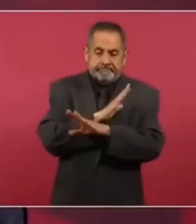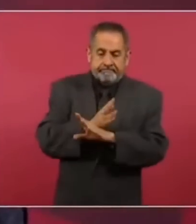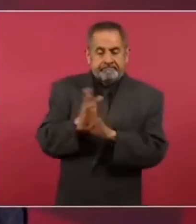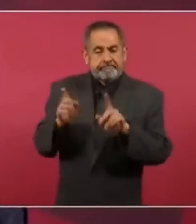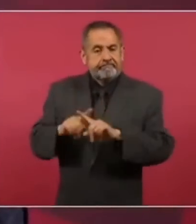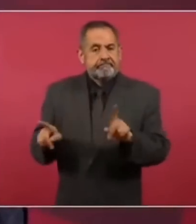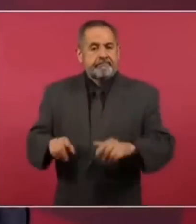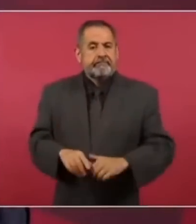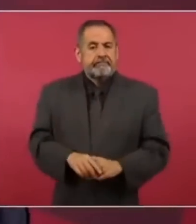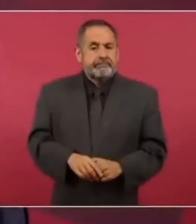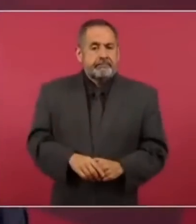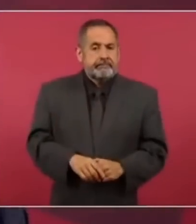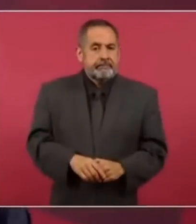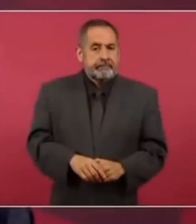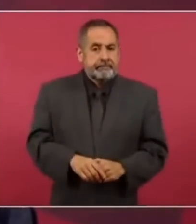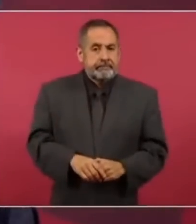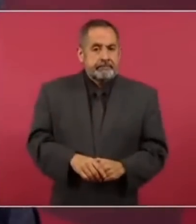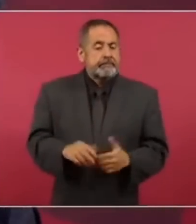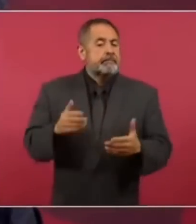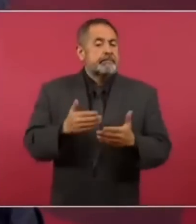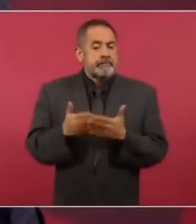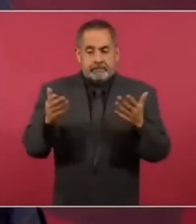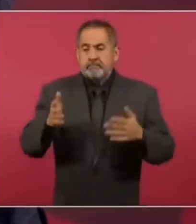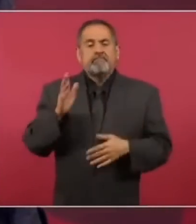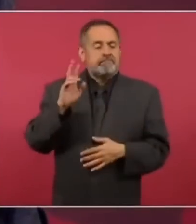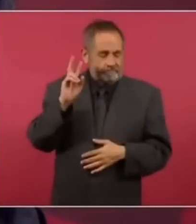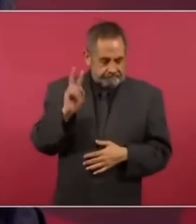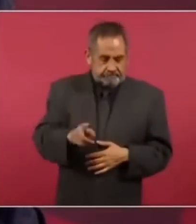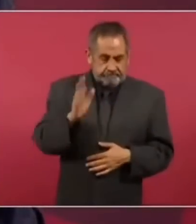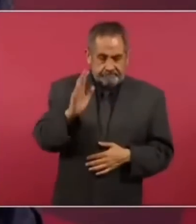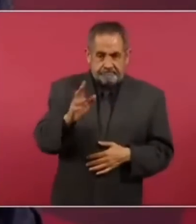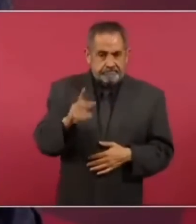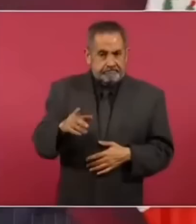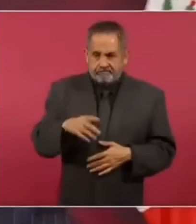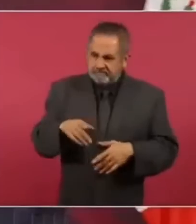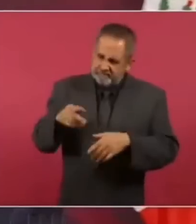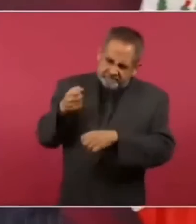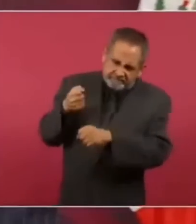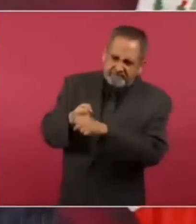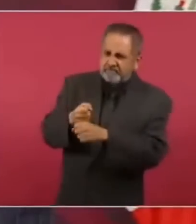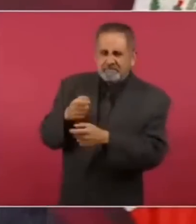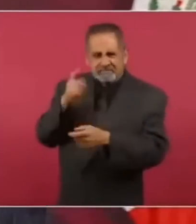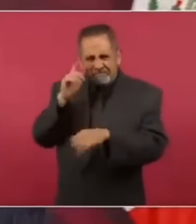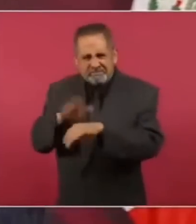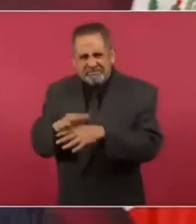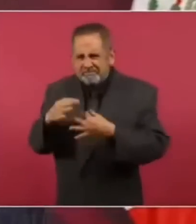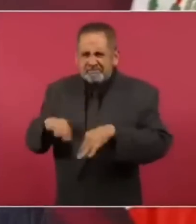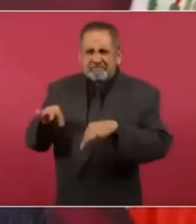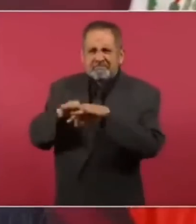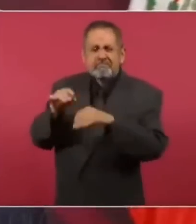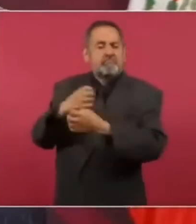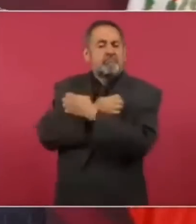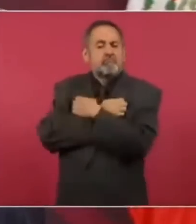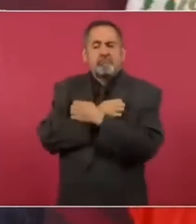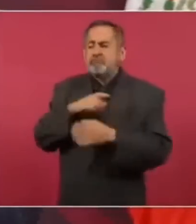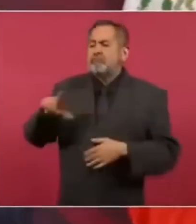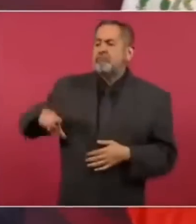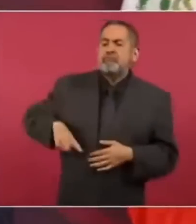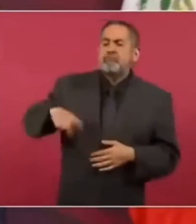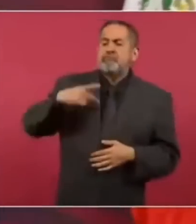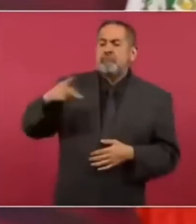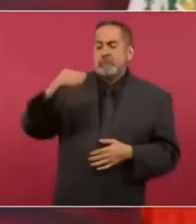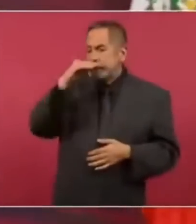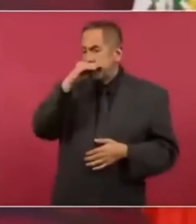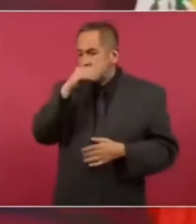y ahora tenemos que consolidar, fortalecer la educación pública sin